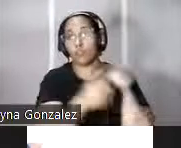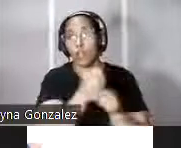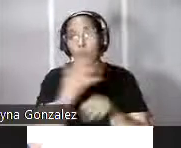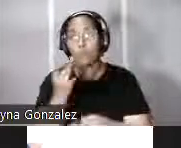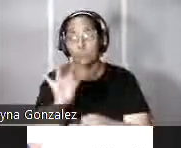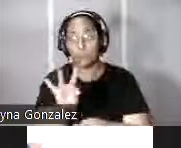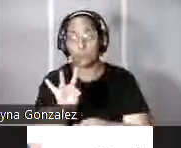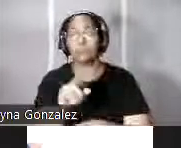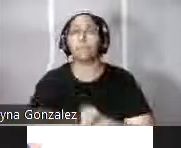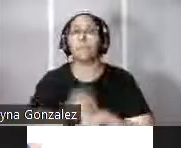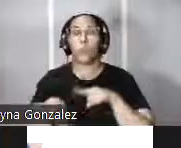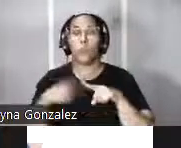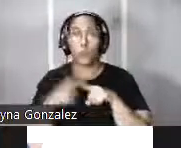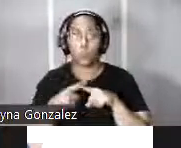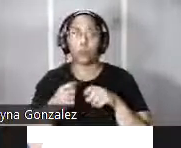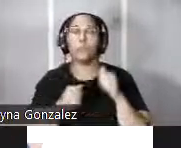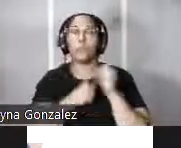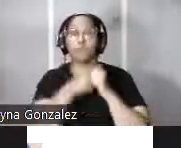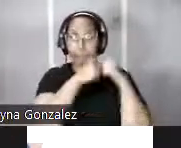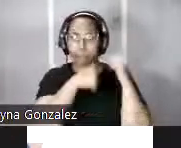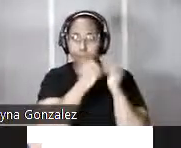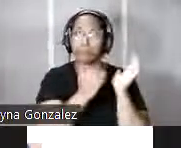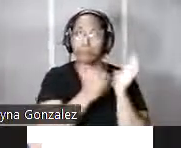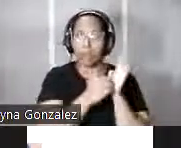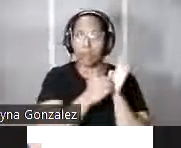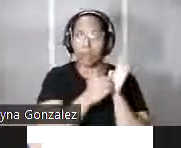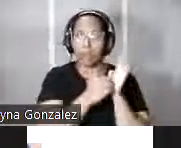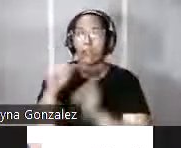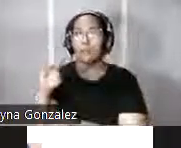que es cuando se reconstruye la batería de San Antonio.